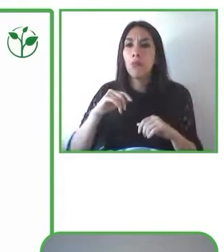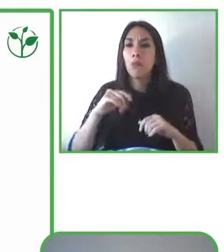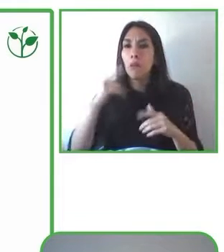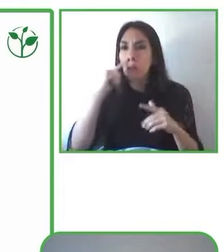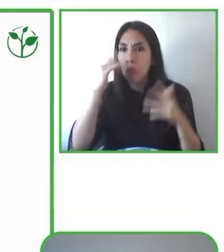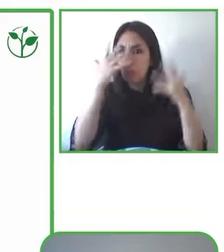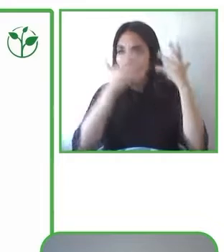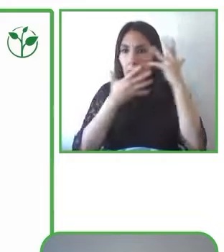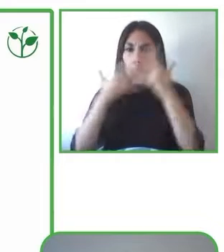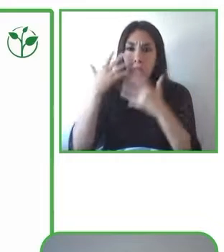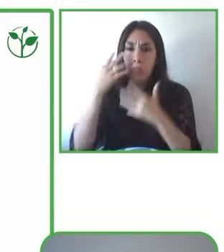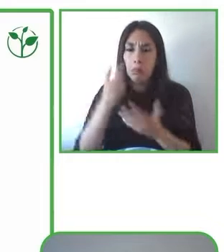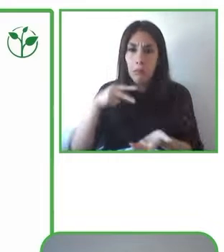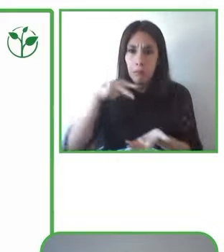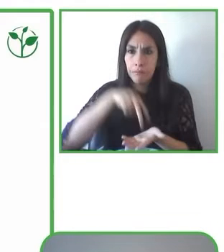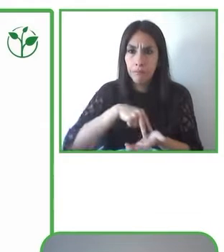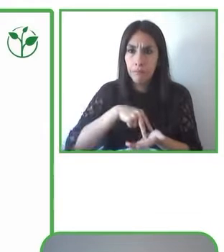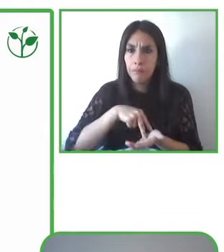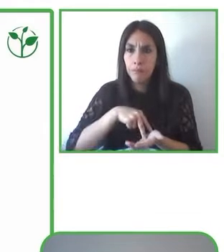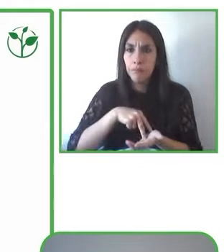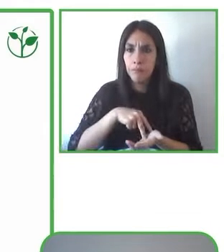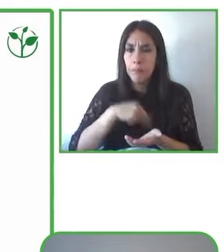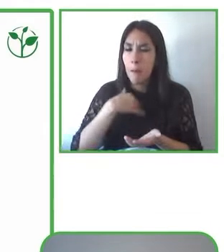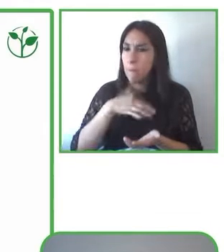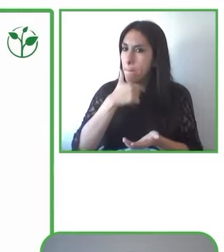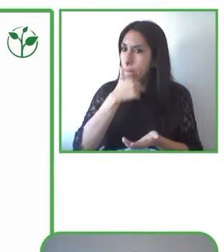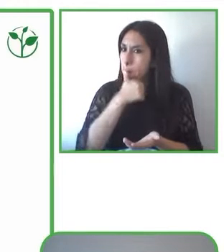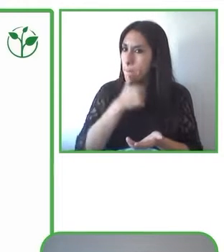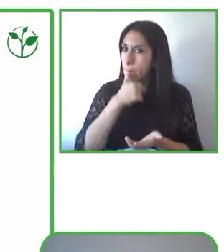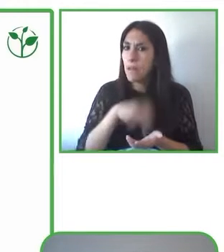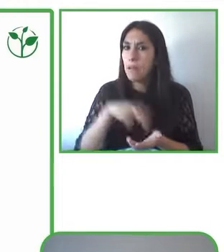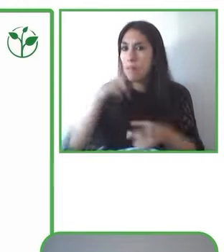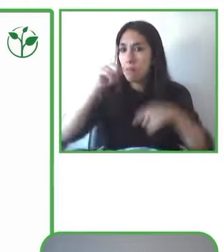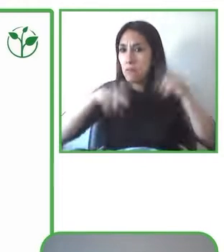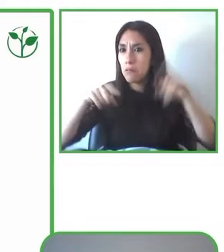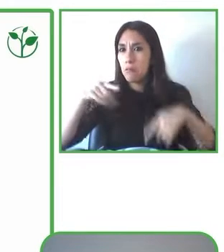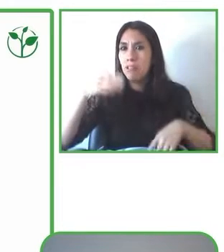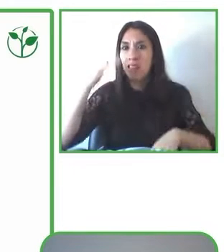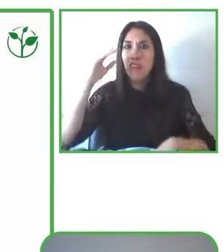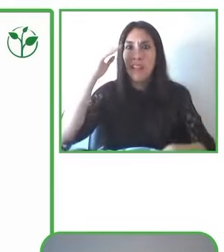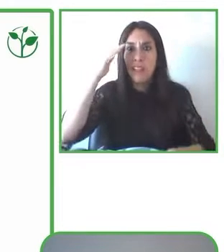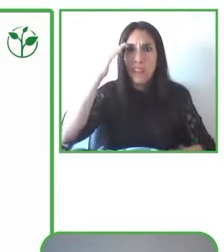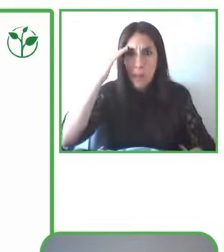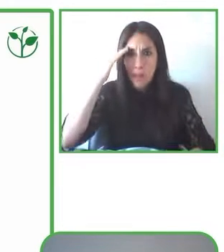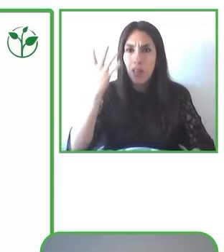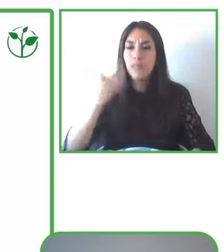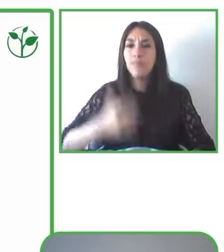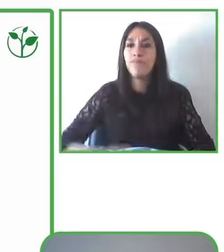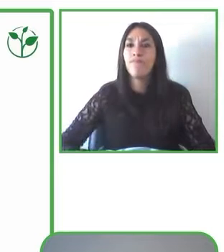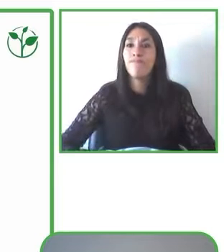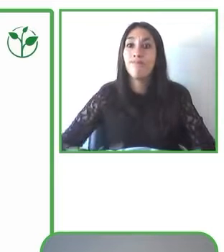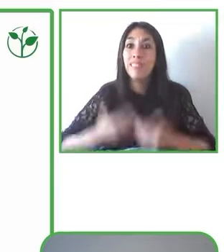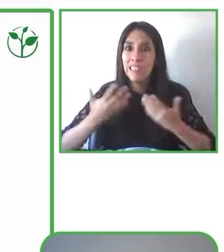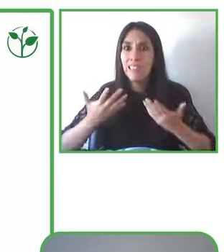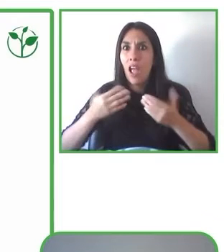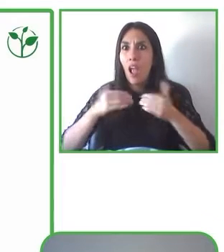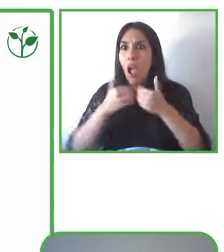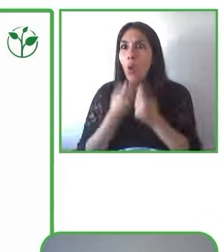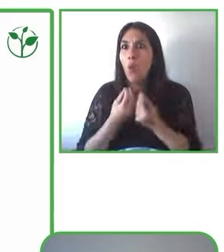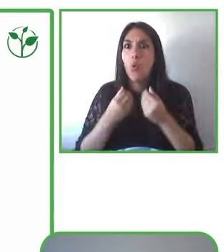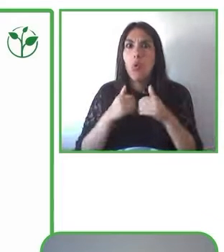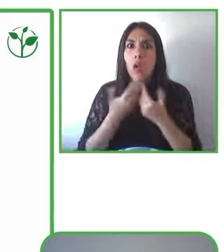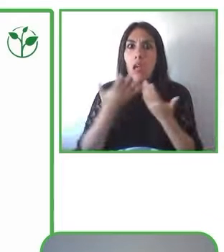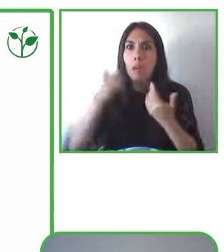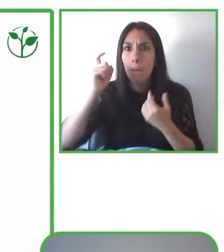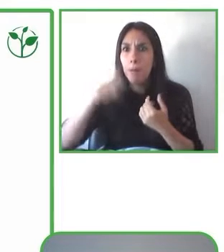personas con discapacidad cognitiva necesitan esto para poder salir y